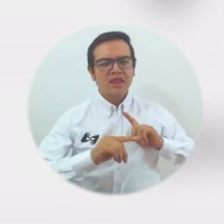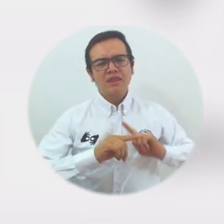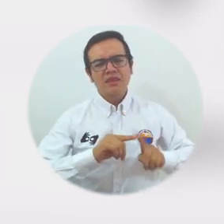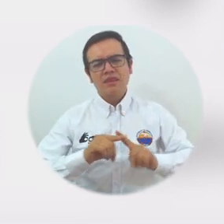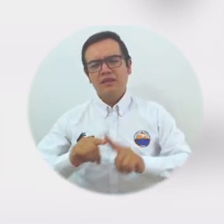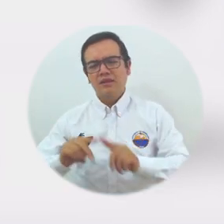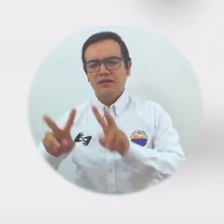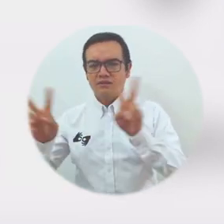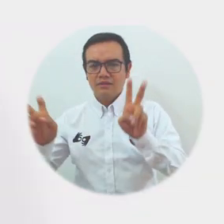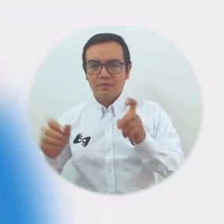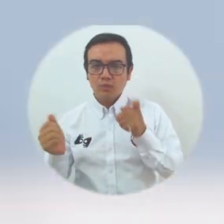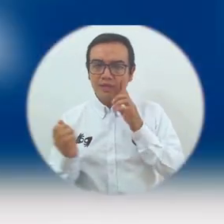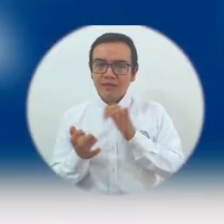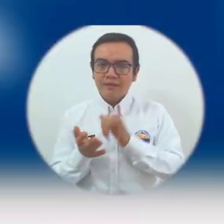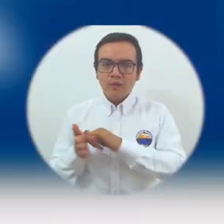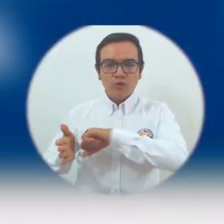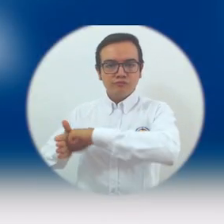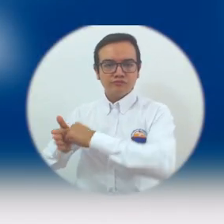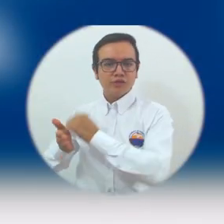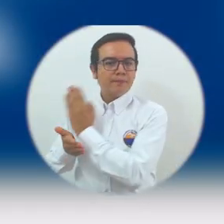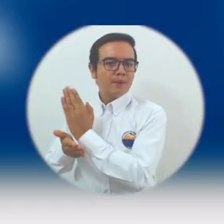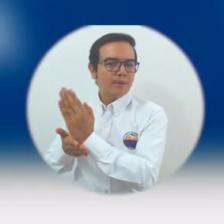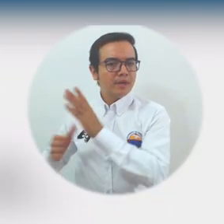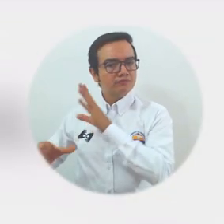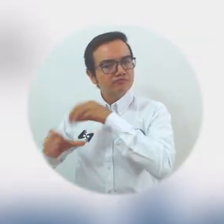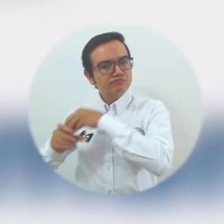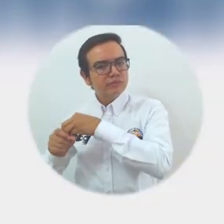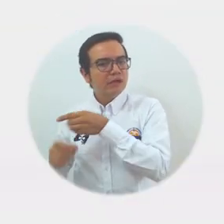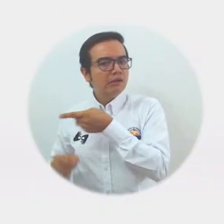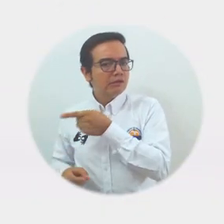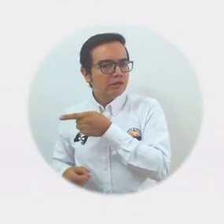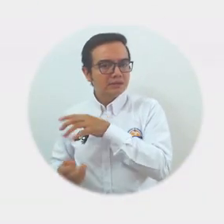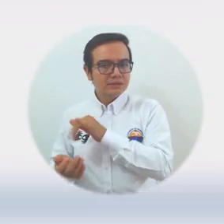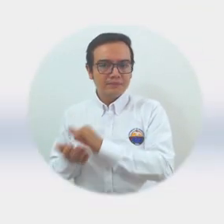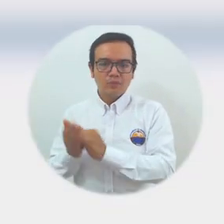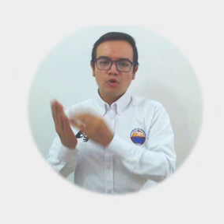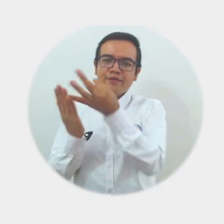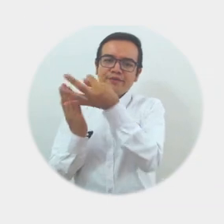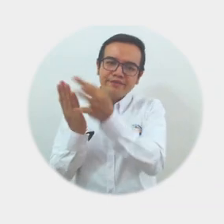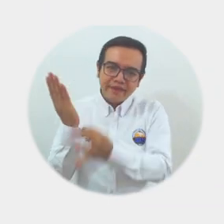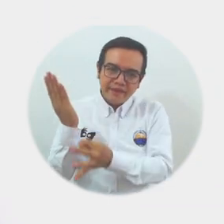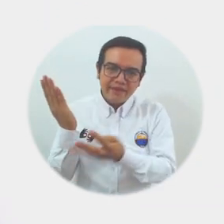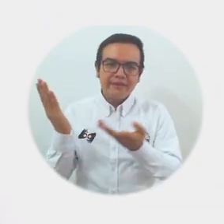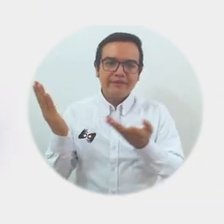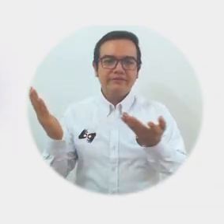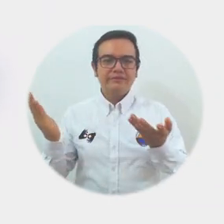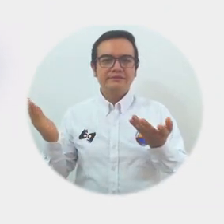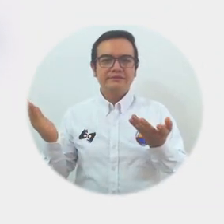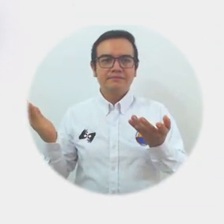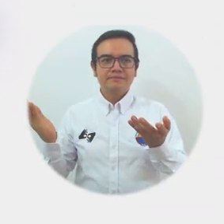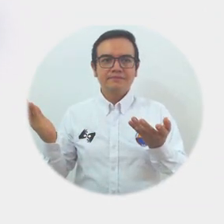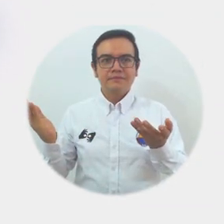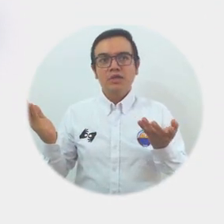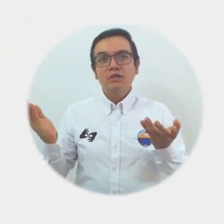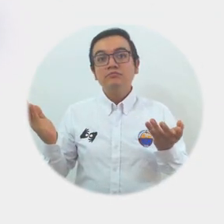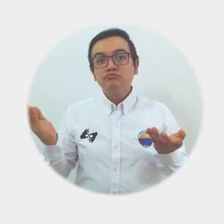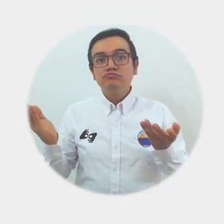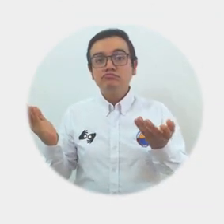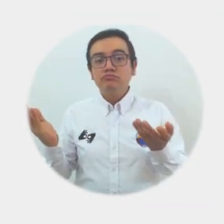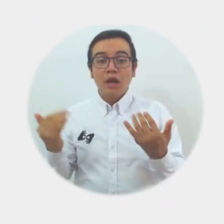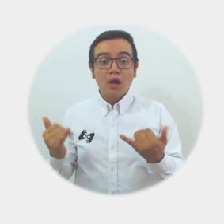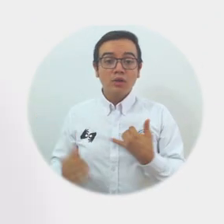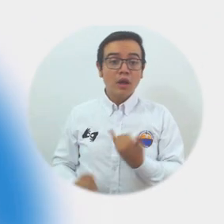podemos encontrar todo tipo de recursos. Tenemos el repositorio institucional que está compuesto por todas las